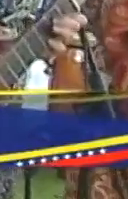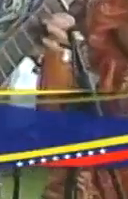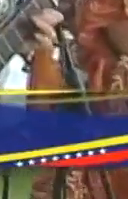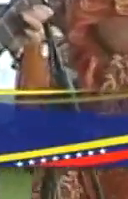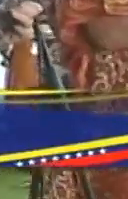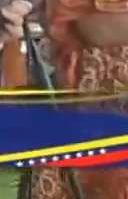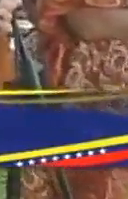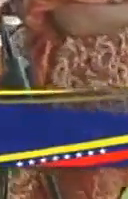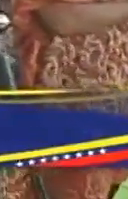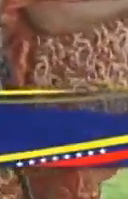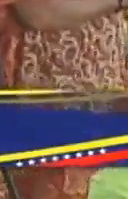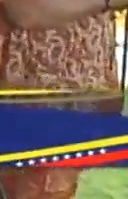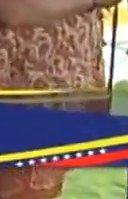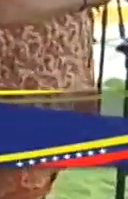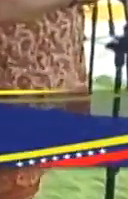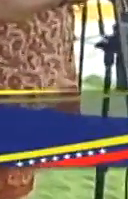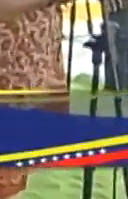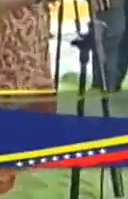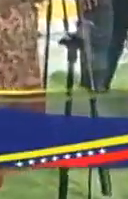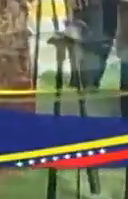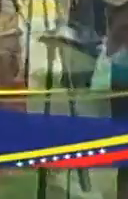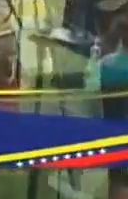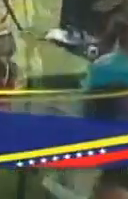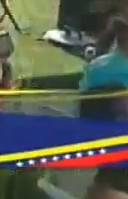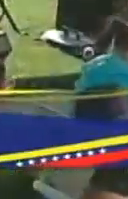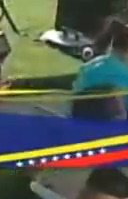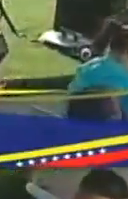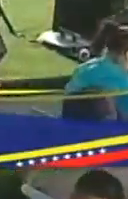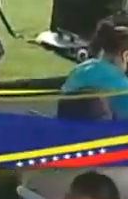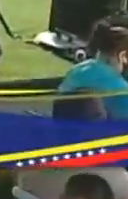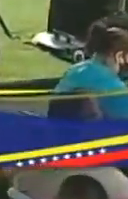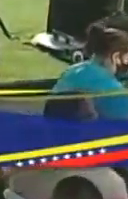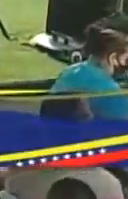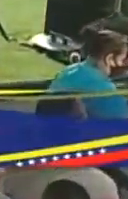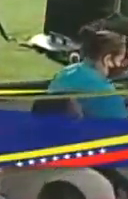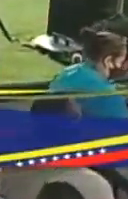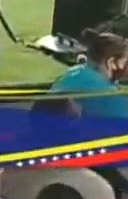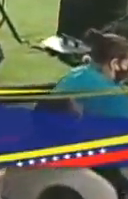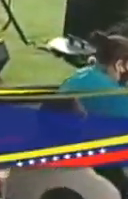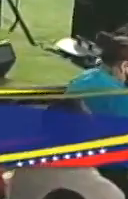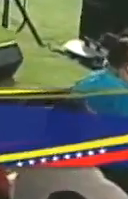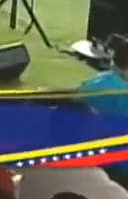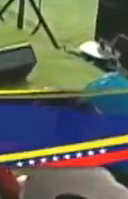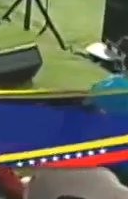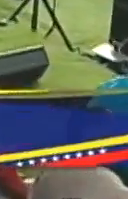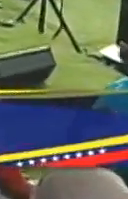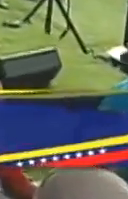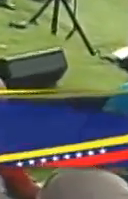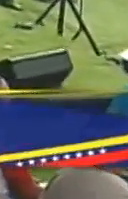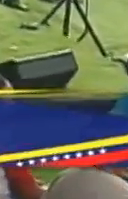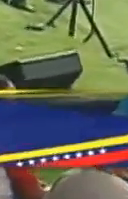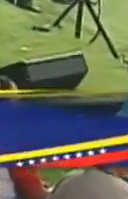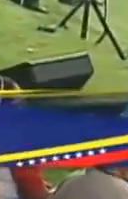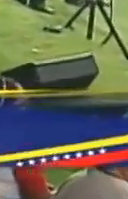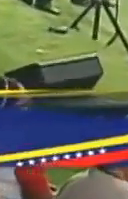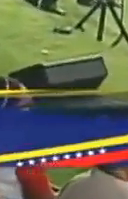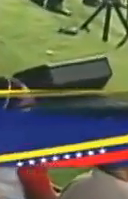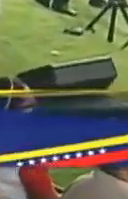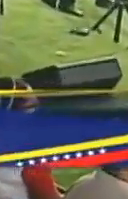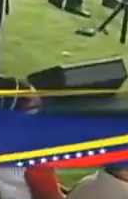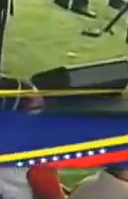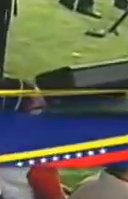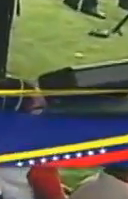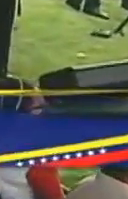este hito 4.100.000 viviendas en revolución bolivariana. Distintos son los acuerdos que ha establecido